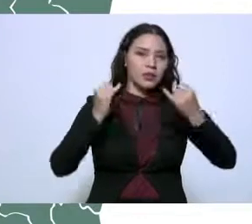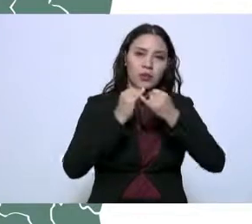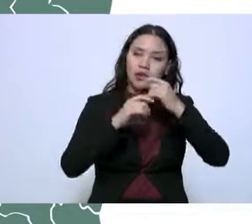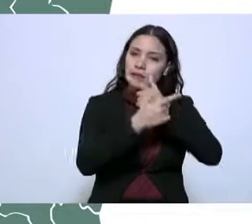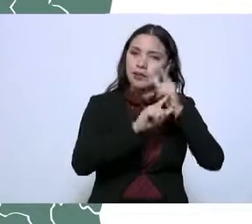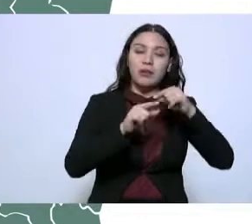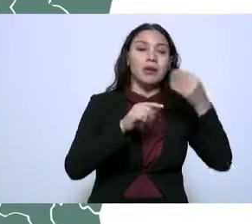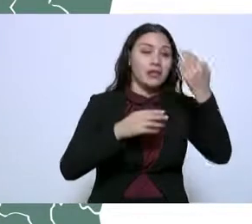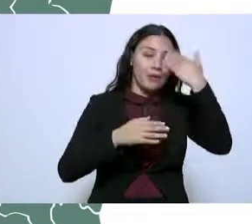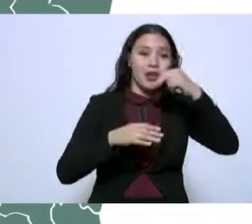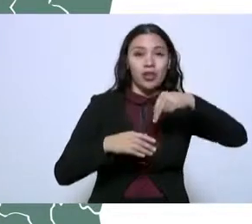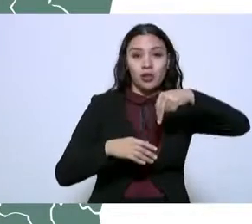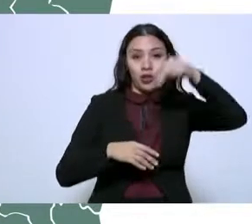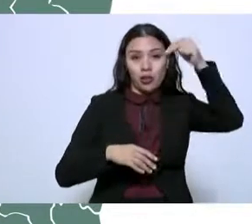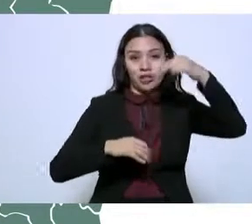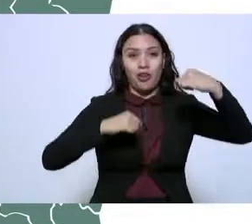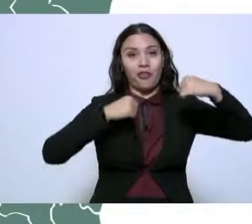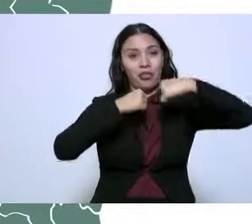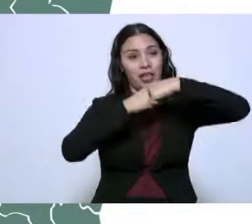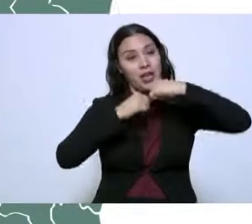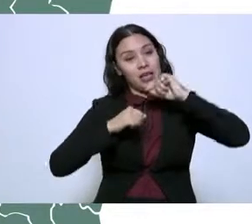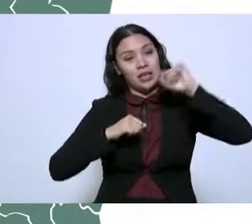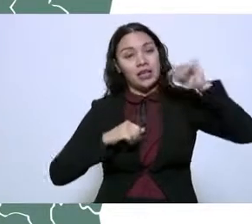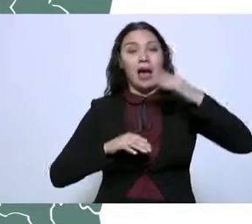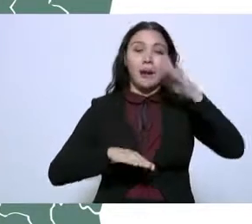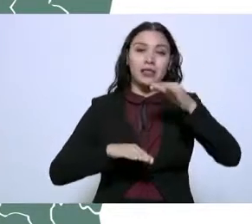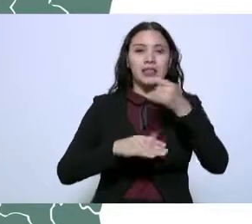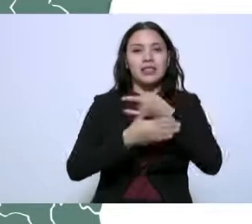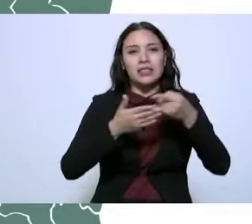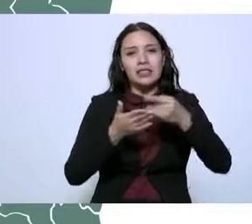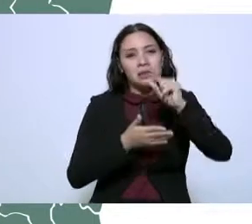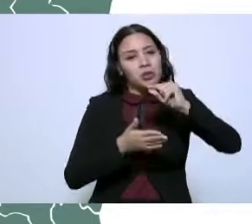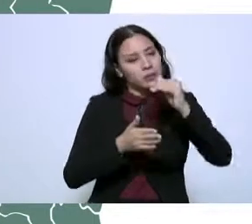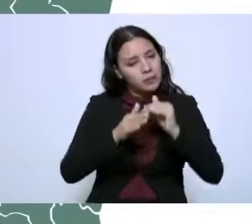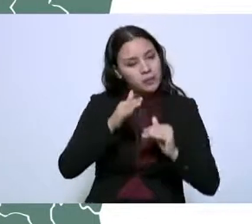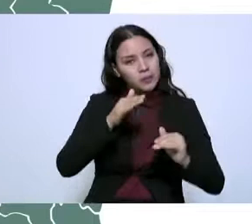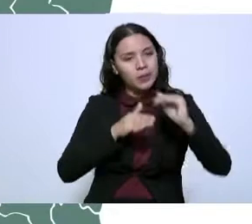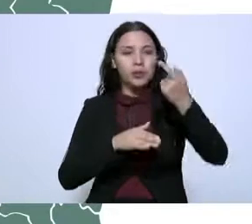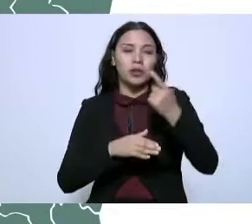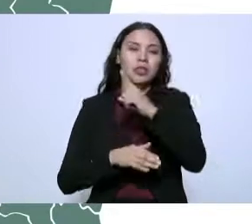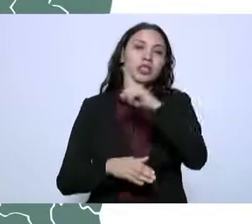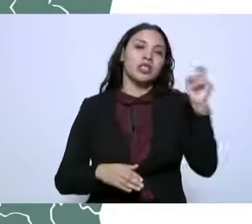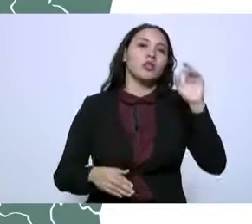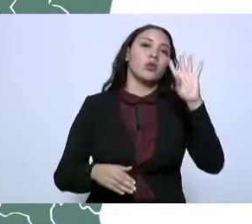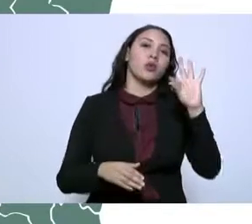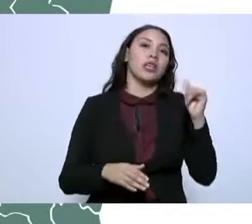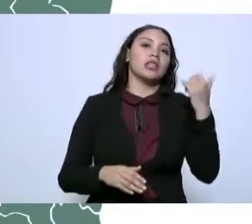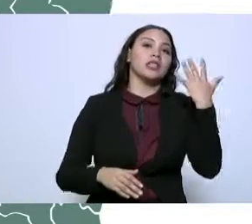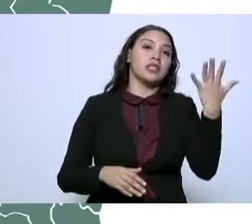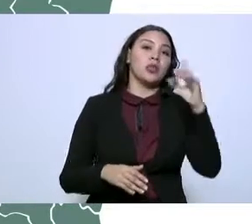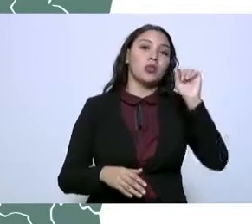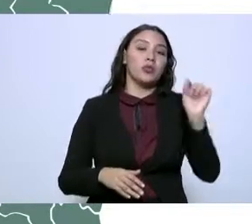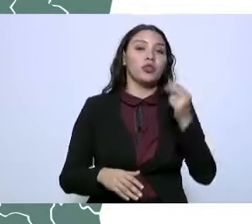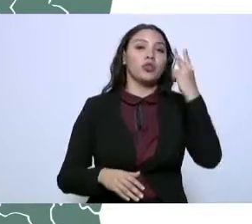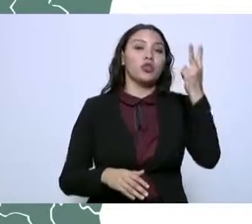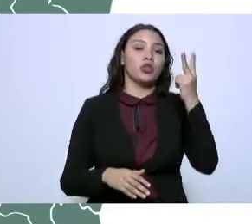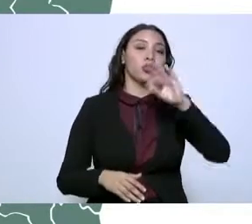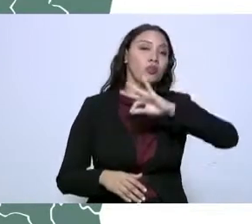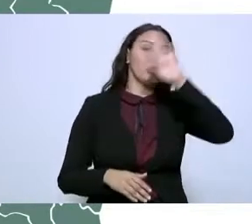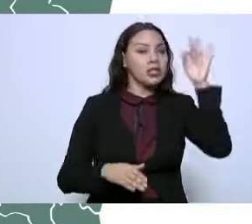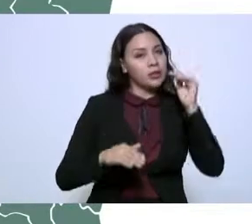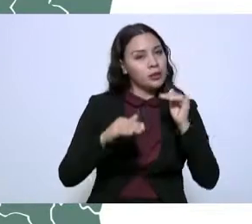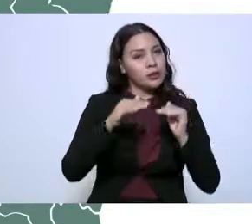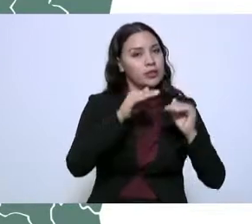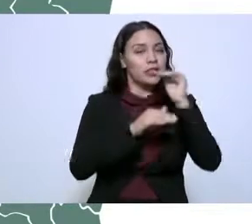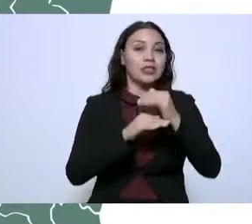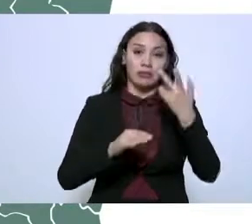frontera norte el salario mínimo se ha recuperado en 145.2 por ciento en